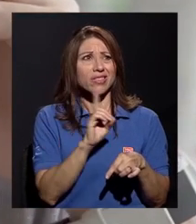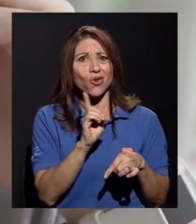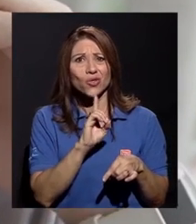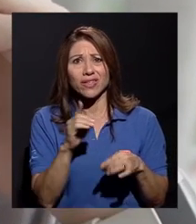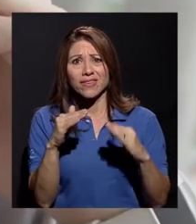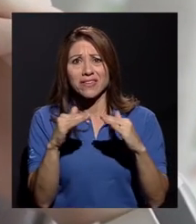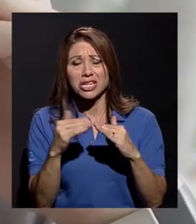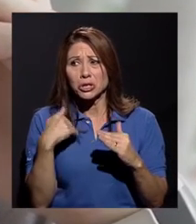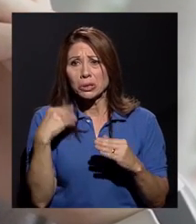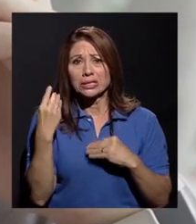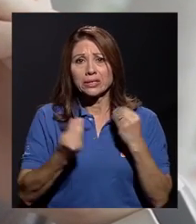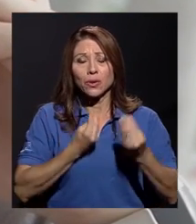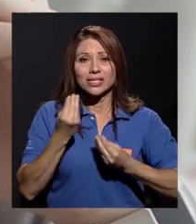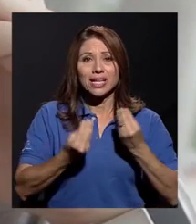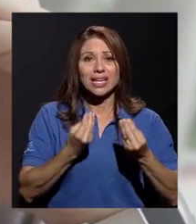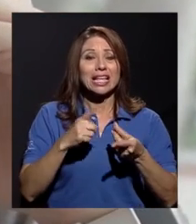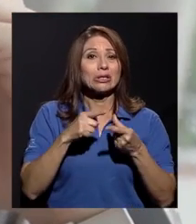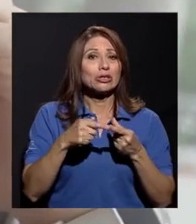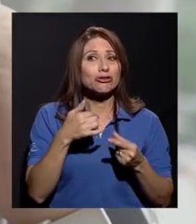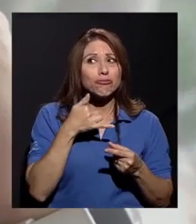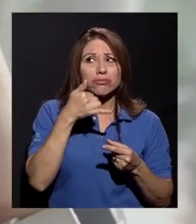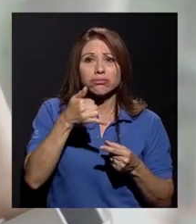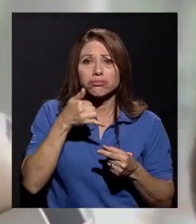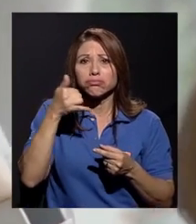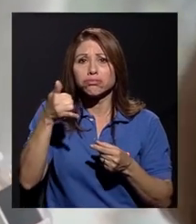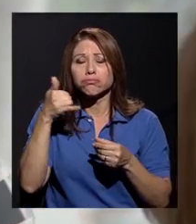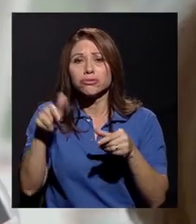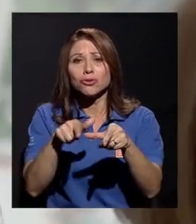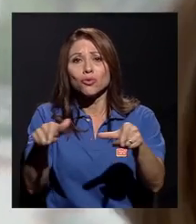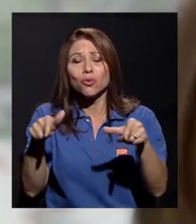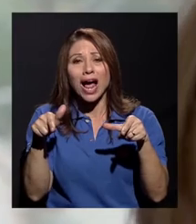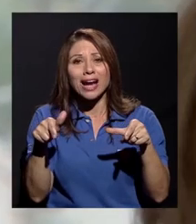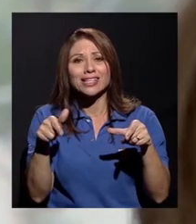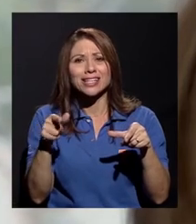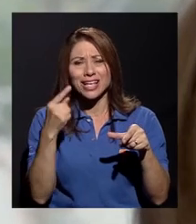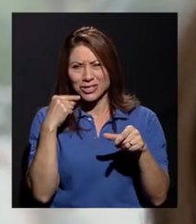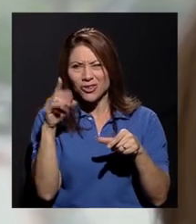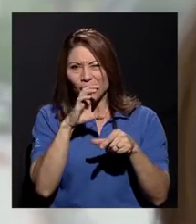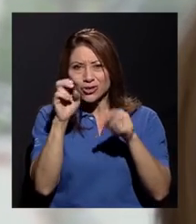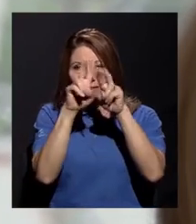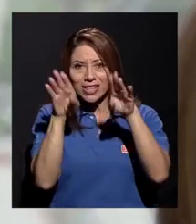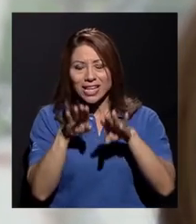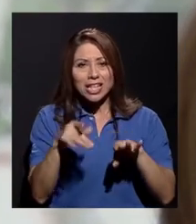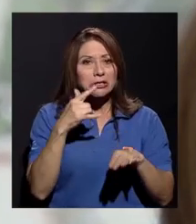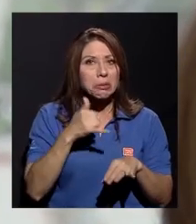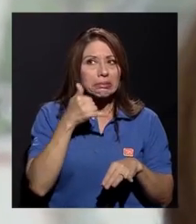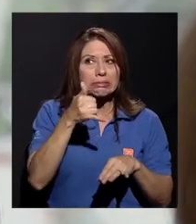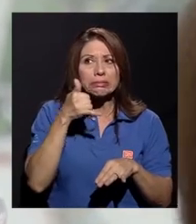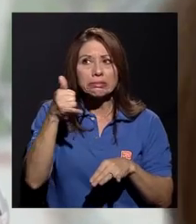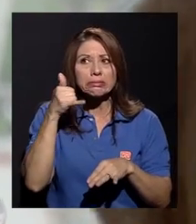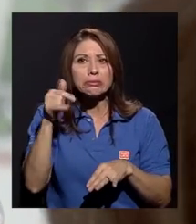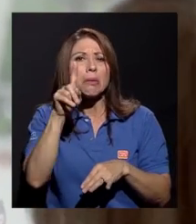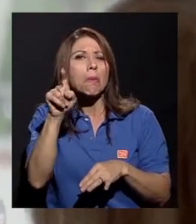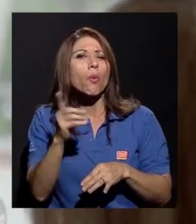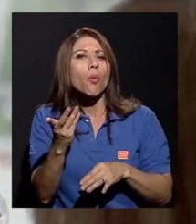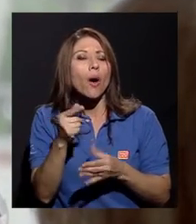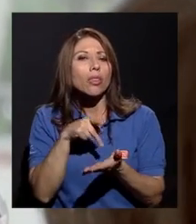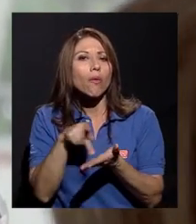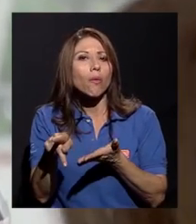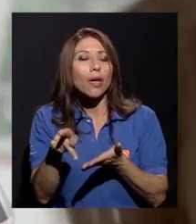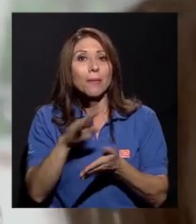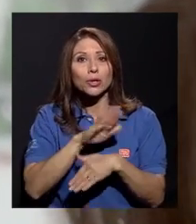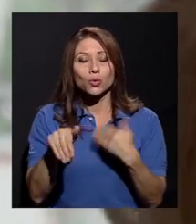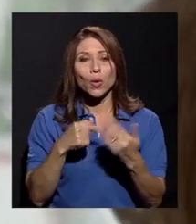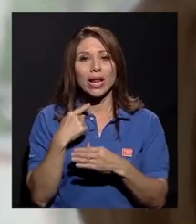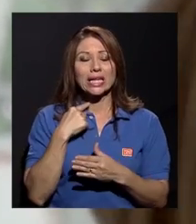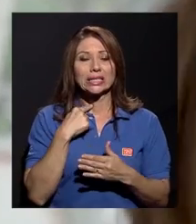Me acuerdo que entonces estuve llamando a lugares a preguntar, que acá en internet, entonces preguntaba cuánto costaban, pero todos eran demasiado caros y